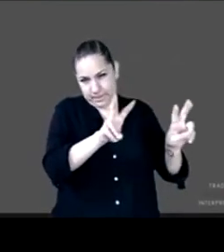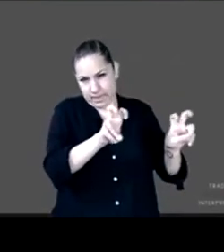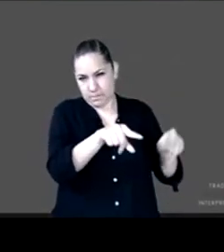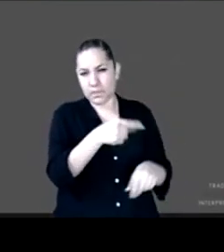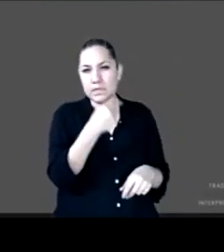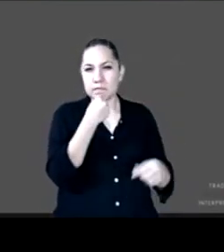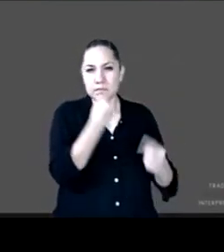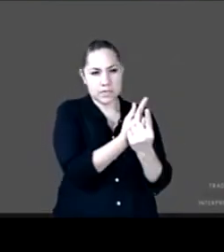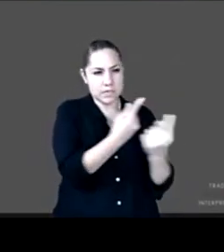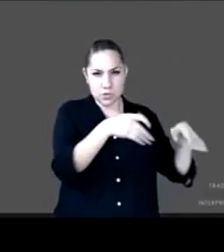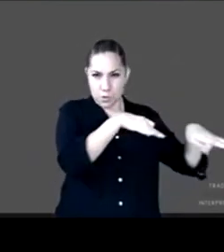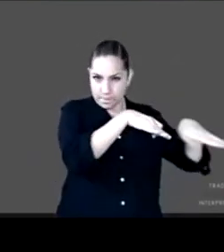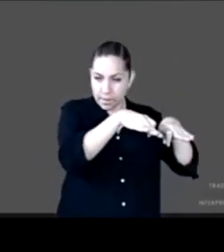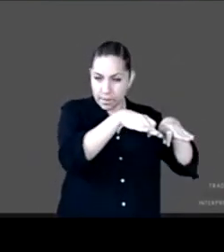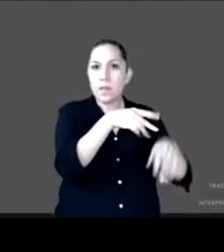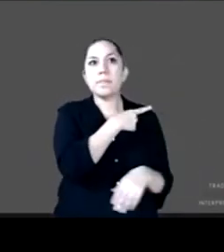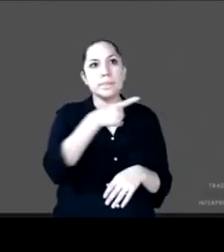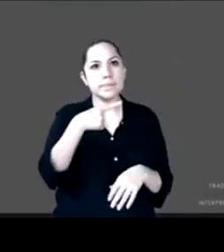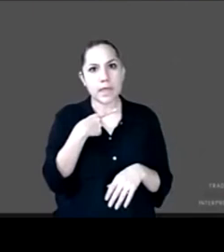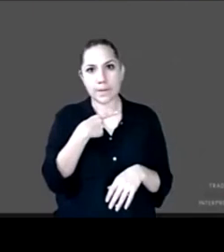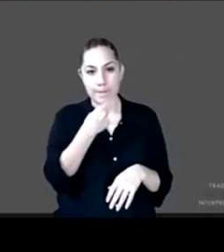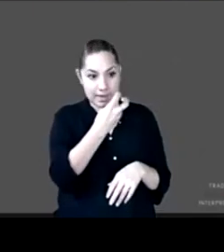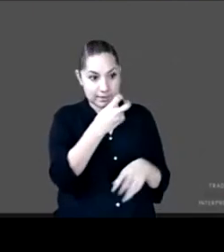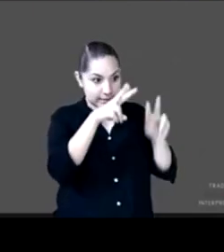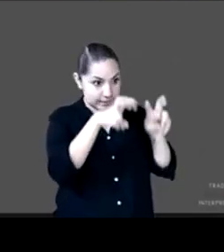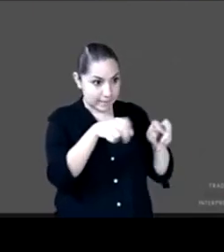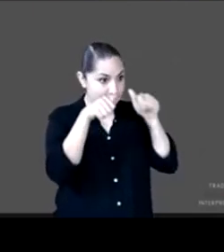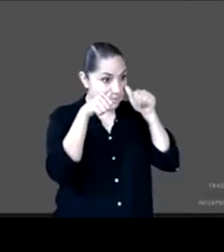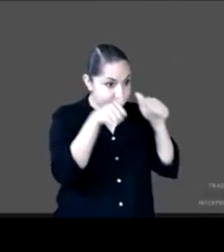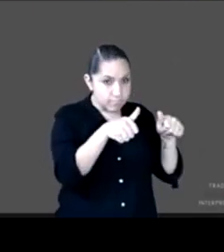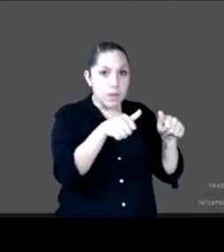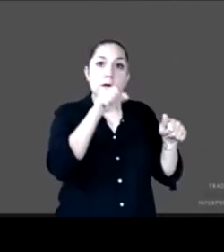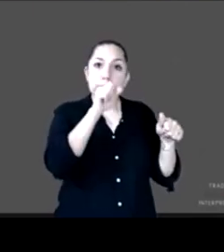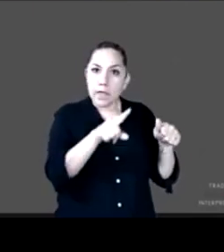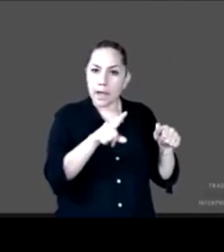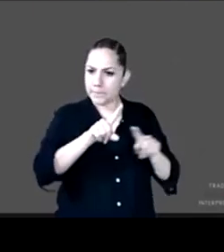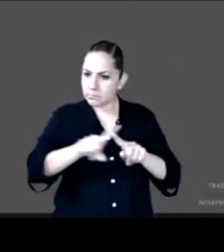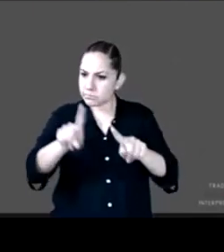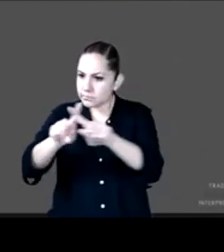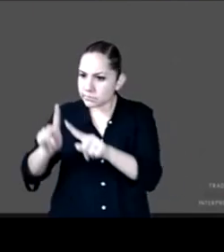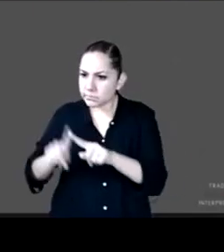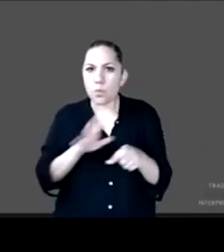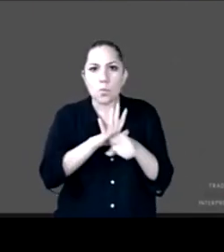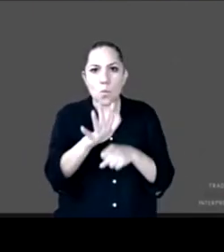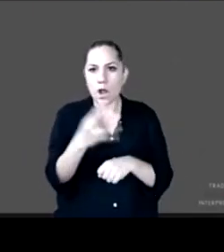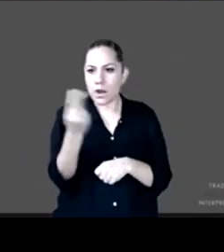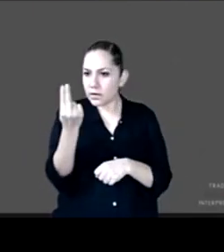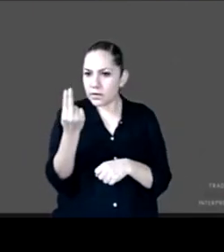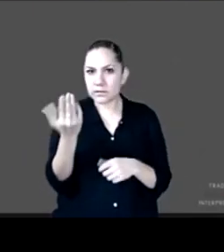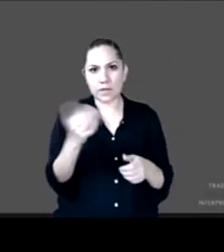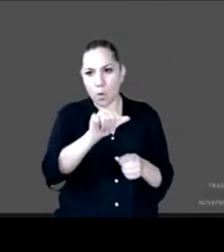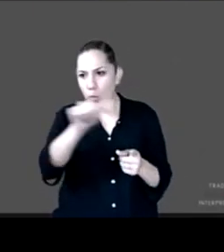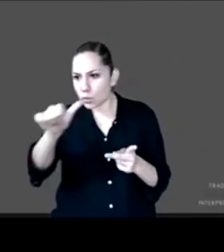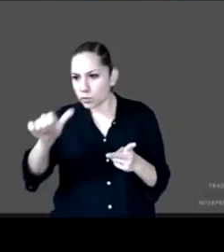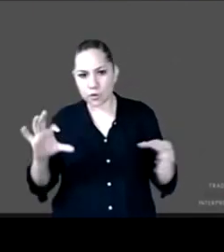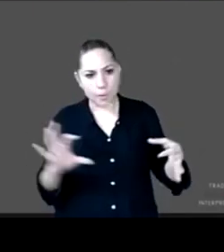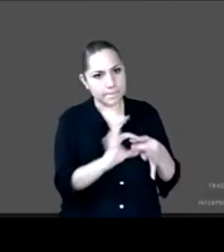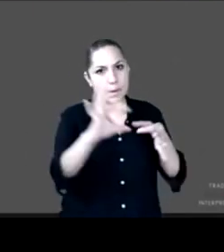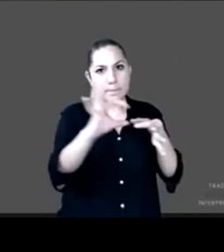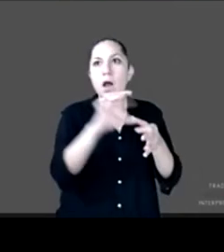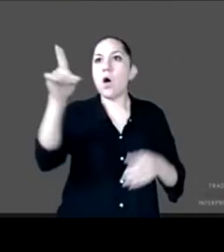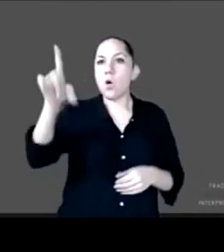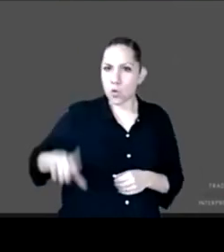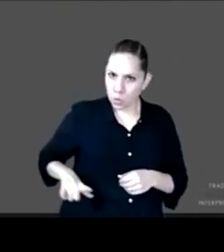sectores de la economía y de los tres niveles de gobierno y generar información actualizada que nos permite hacer estas correlaciones para poder